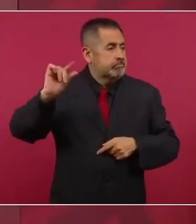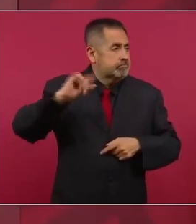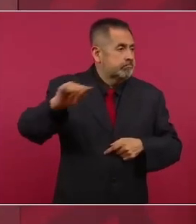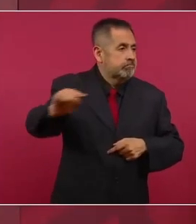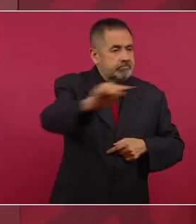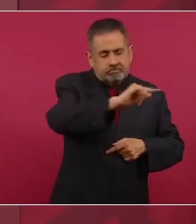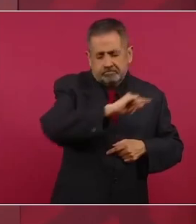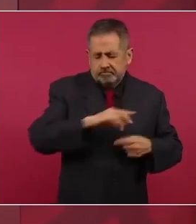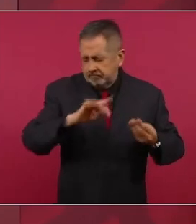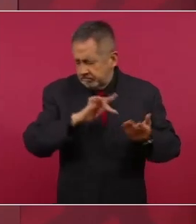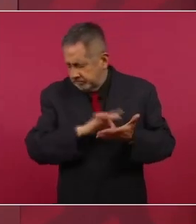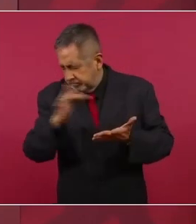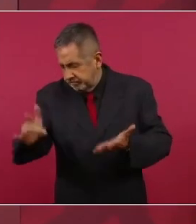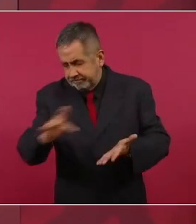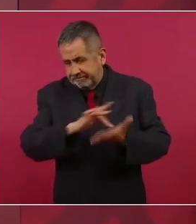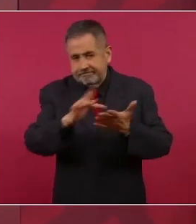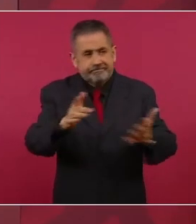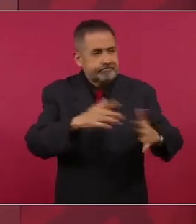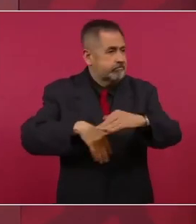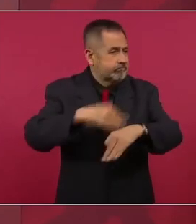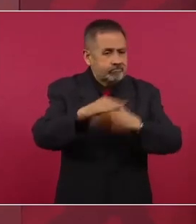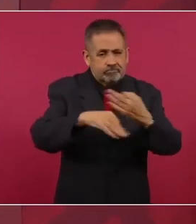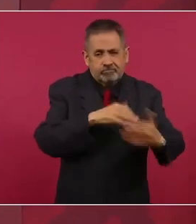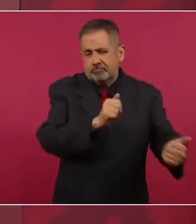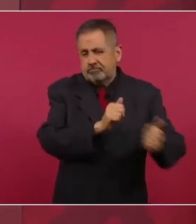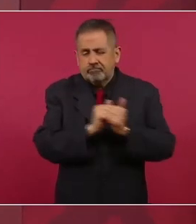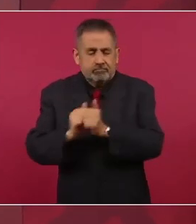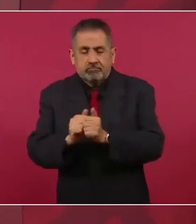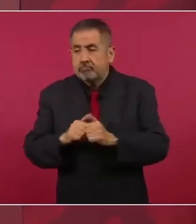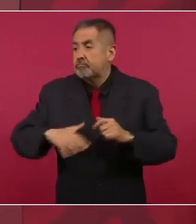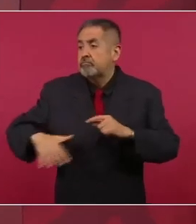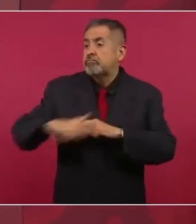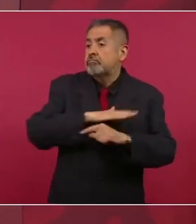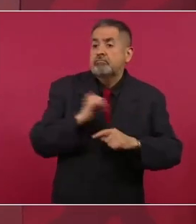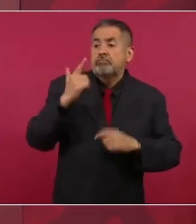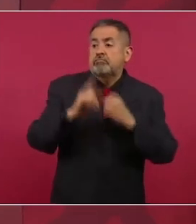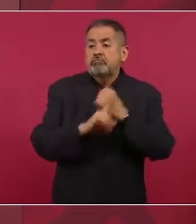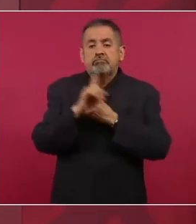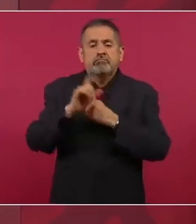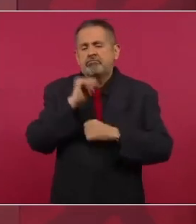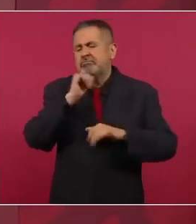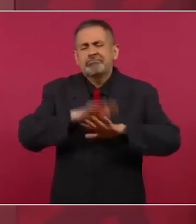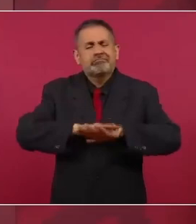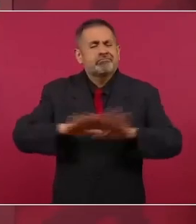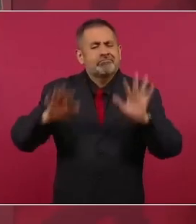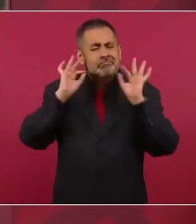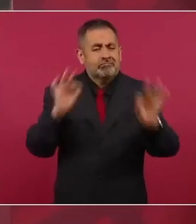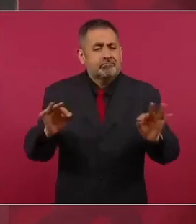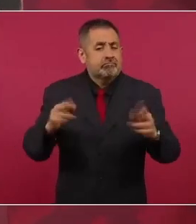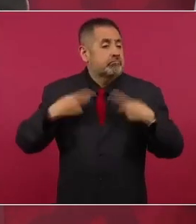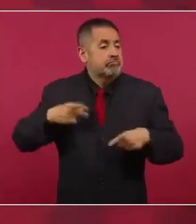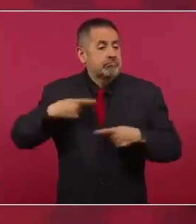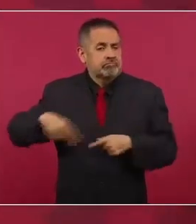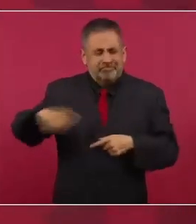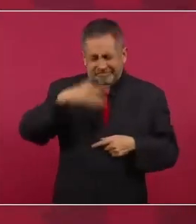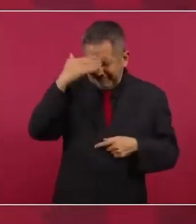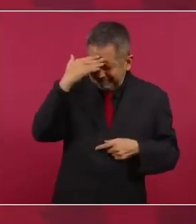a todos los que nos acompañaron y no hubo ningún problema, porque la gente es muy respetuosa,